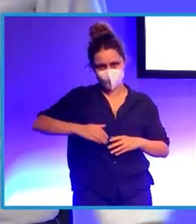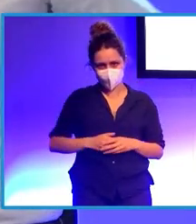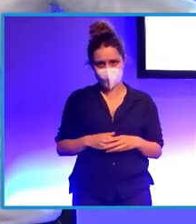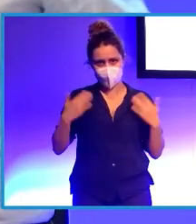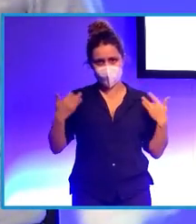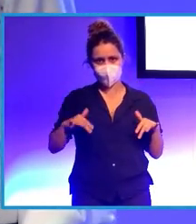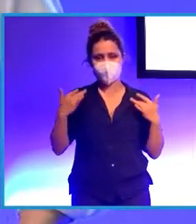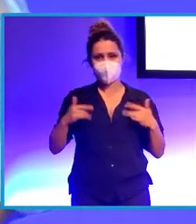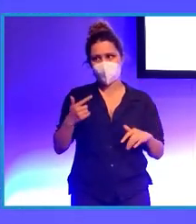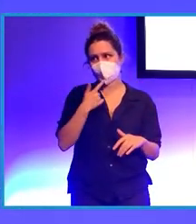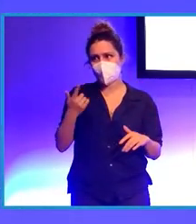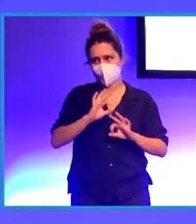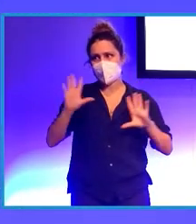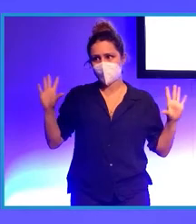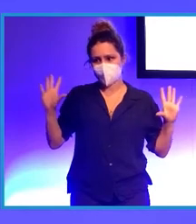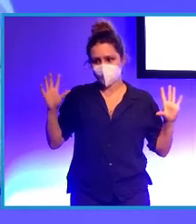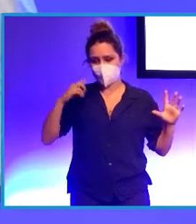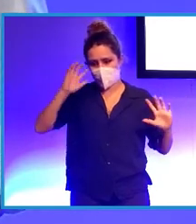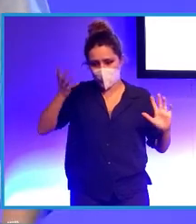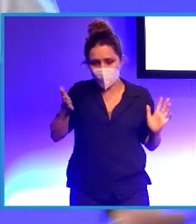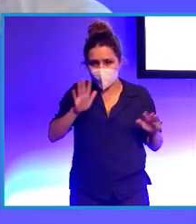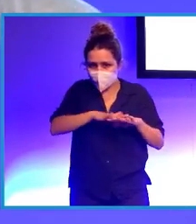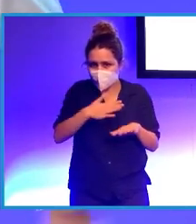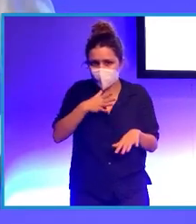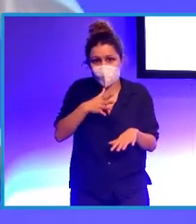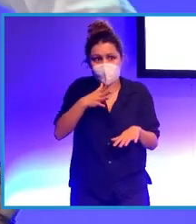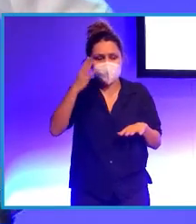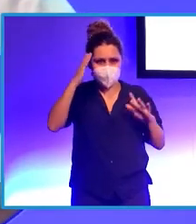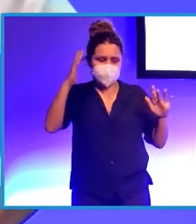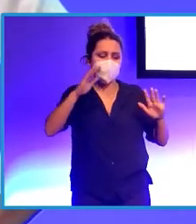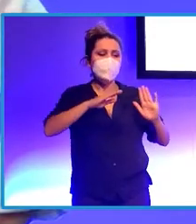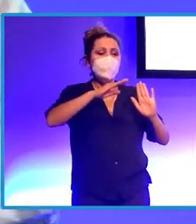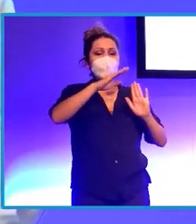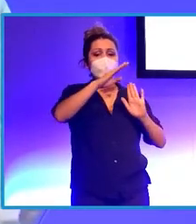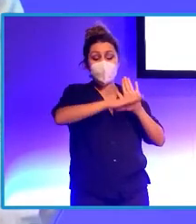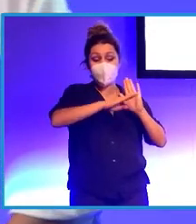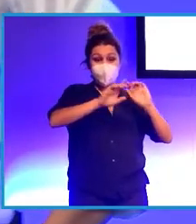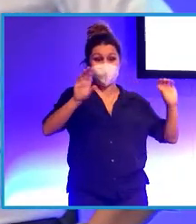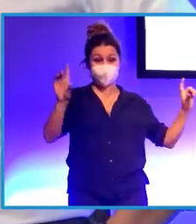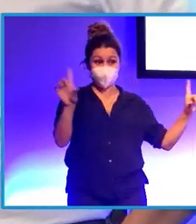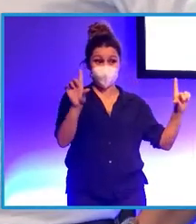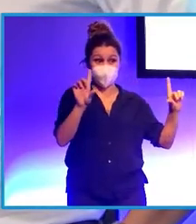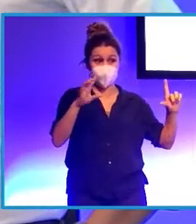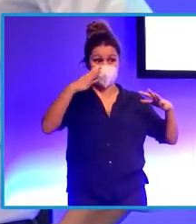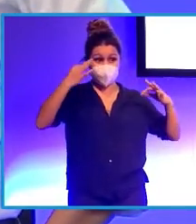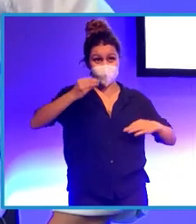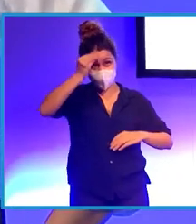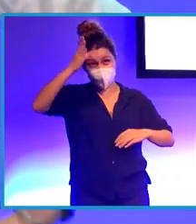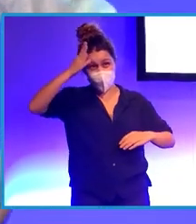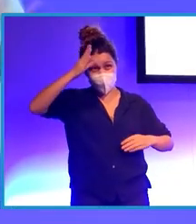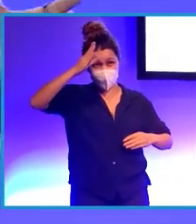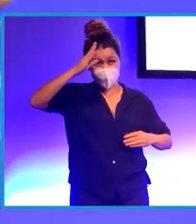Claro, para mí eso es una auténtica locura, porque hacer un programa en realidad virtual y en directo,